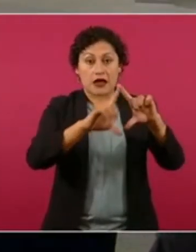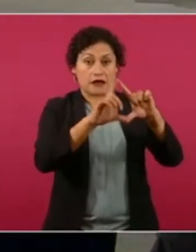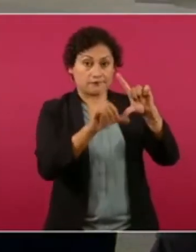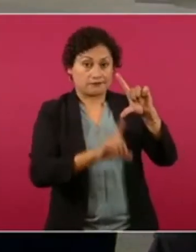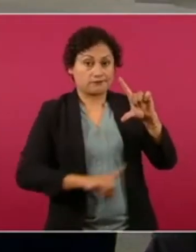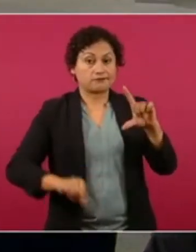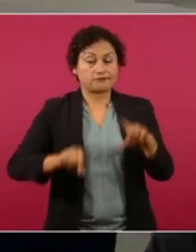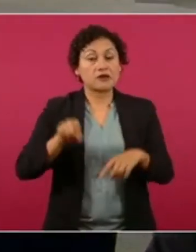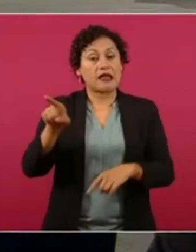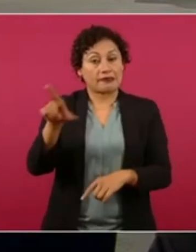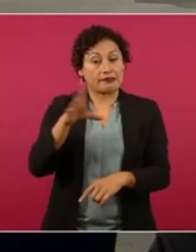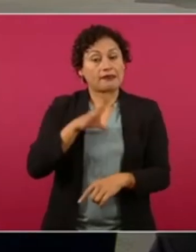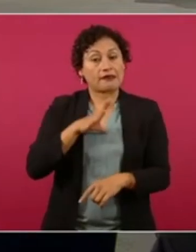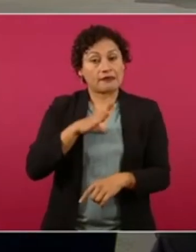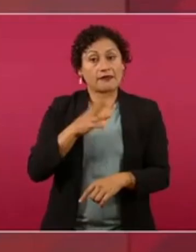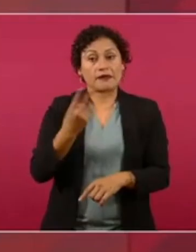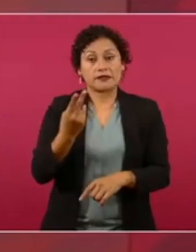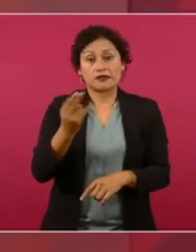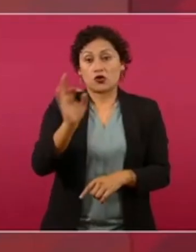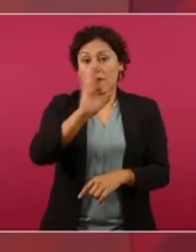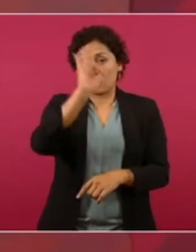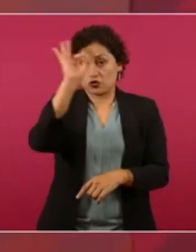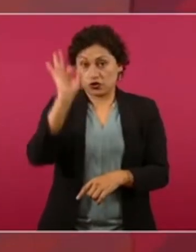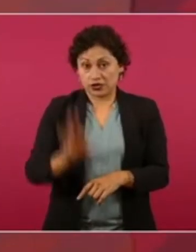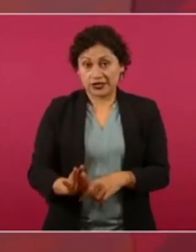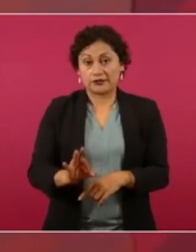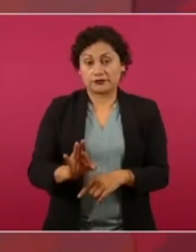25 por ciento.